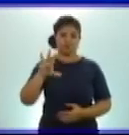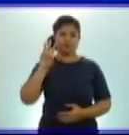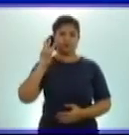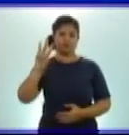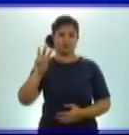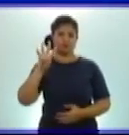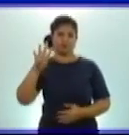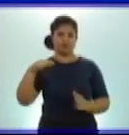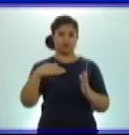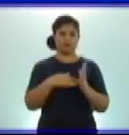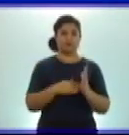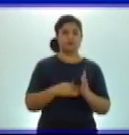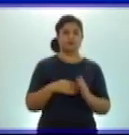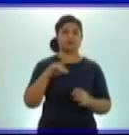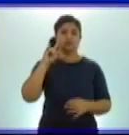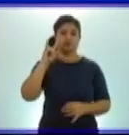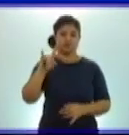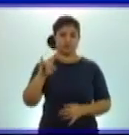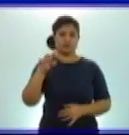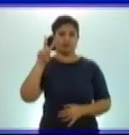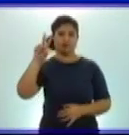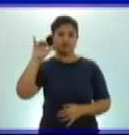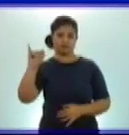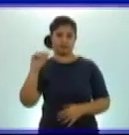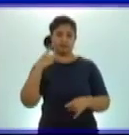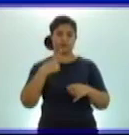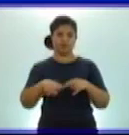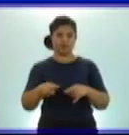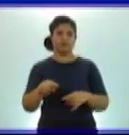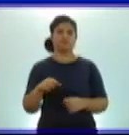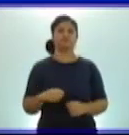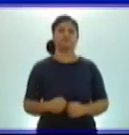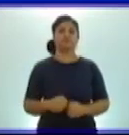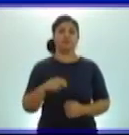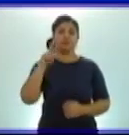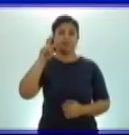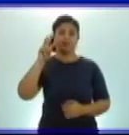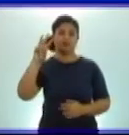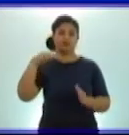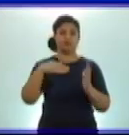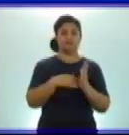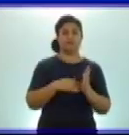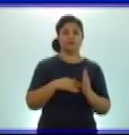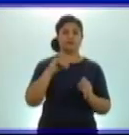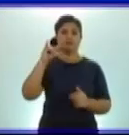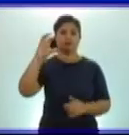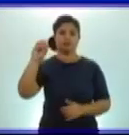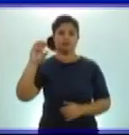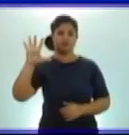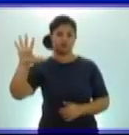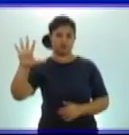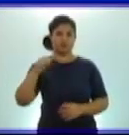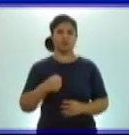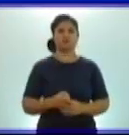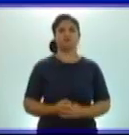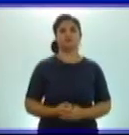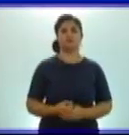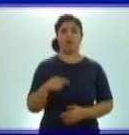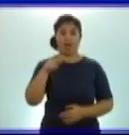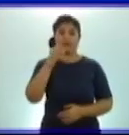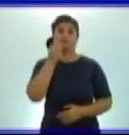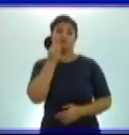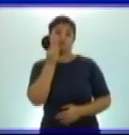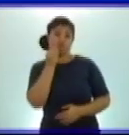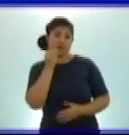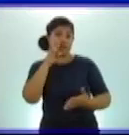número 23.605. Al igual que los restantes ejercicios, yo les traje la respuesta. Pero,